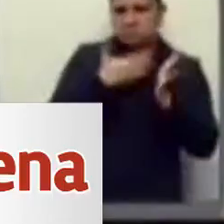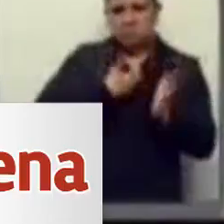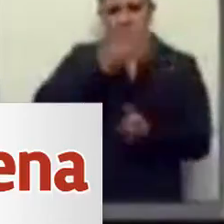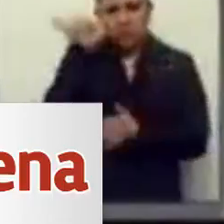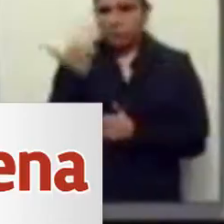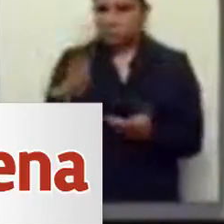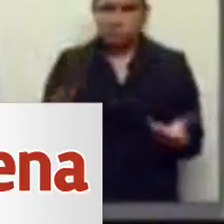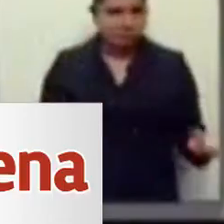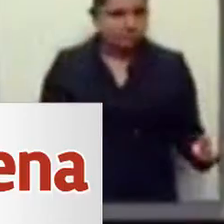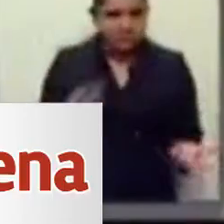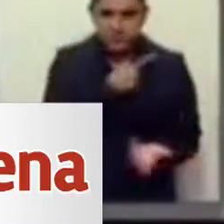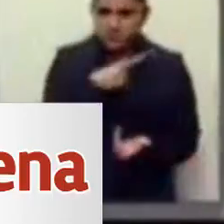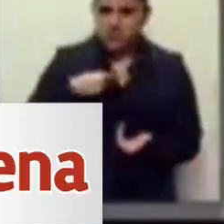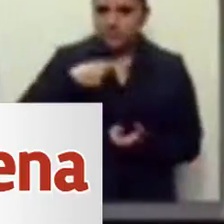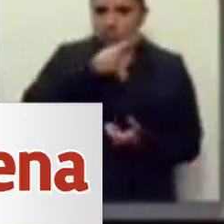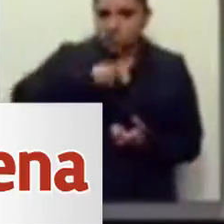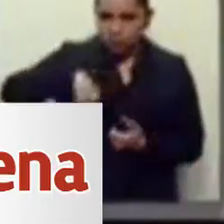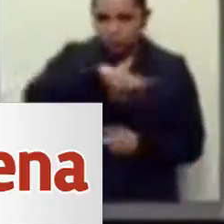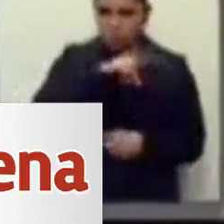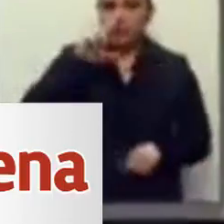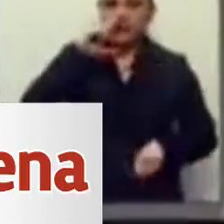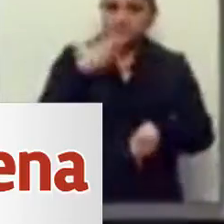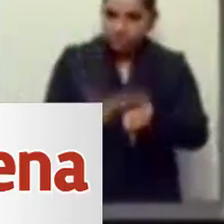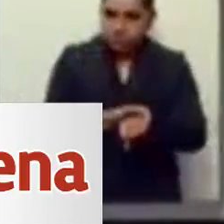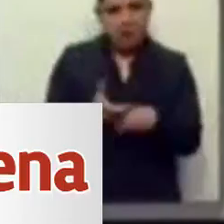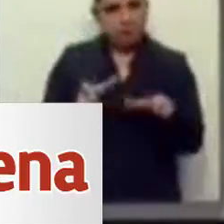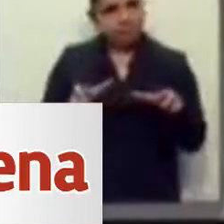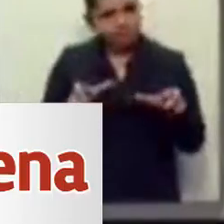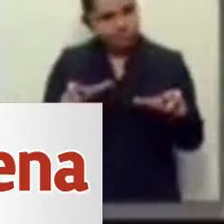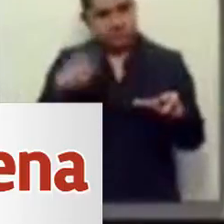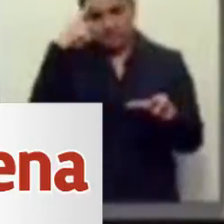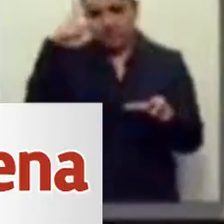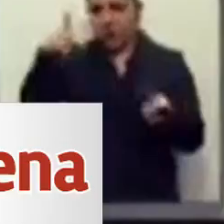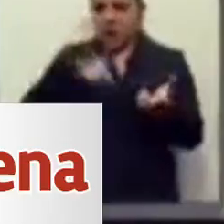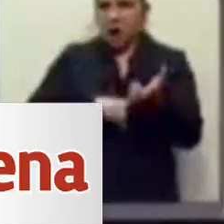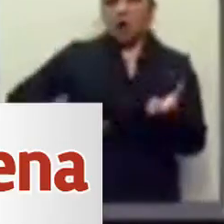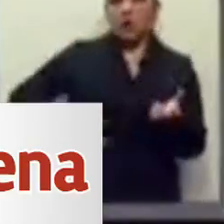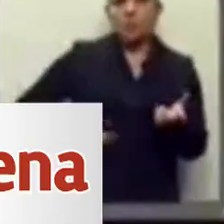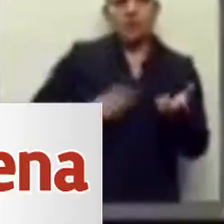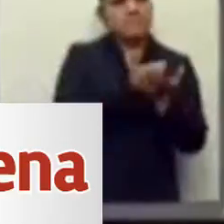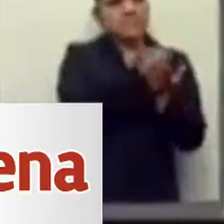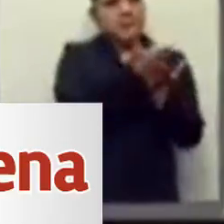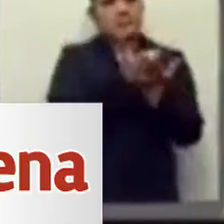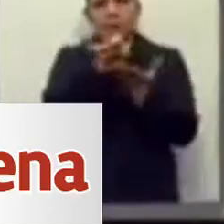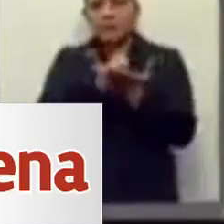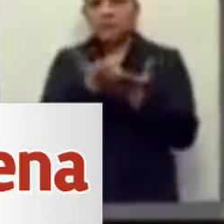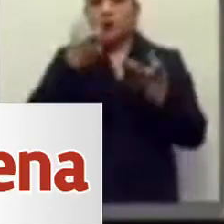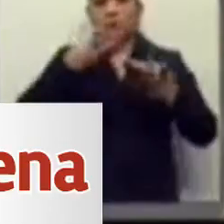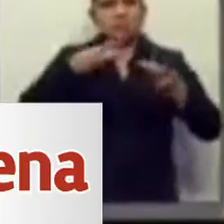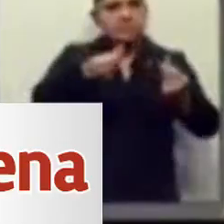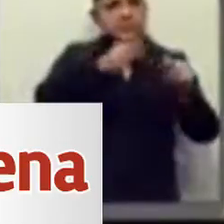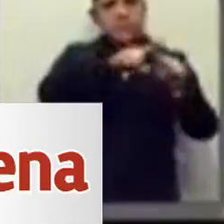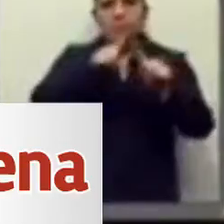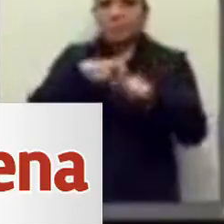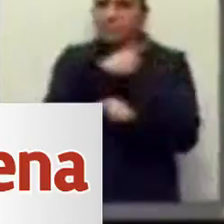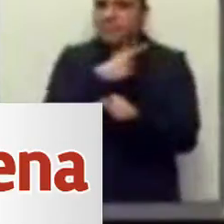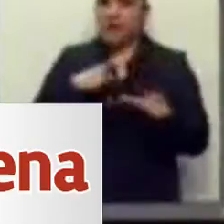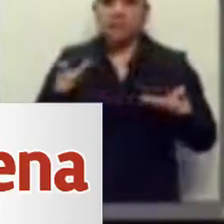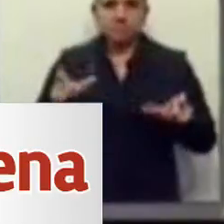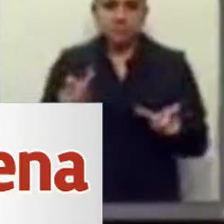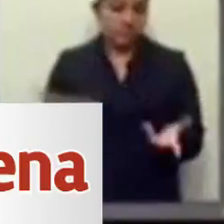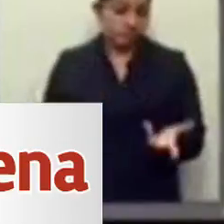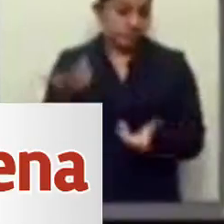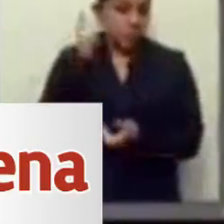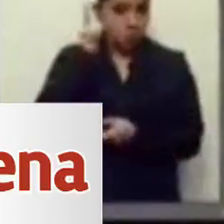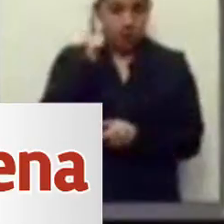nuestra labor, que es vigilar cómo se ejercen las finanzas públicas. Y ojalá apoyemos esta propuesta que también ha sido